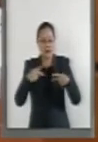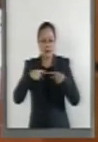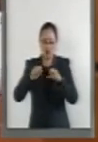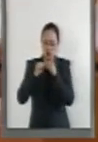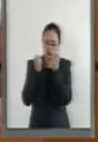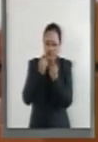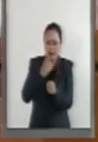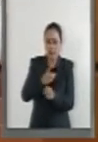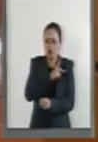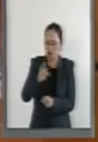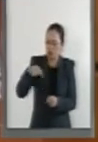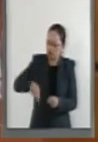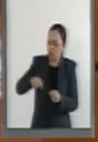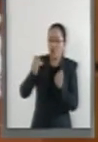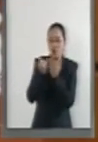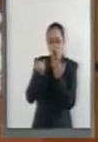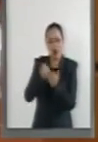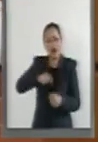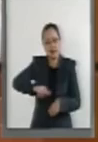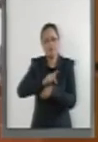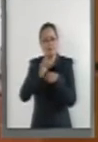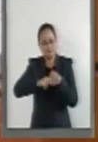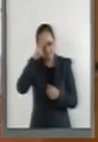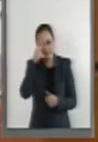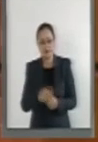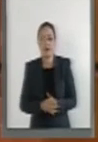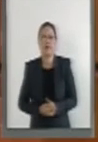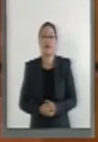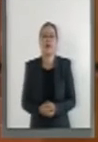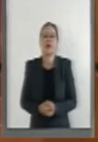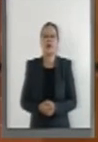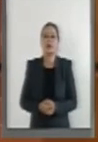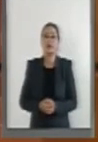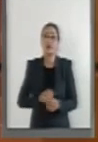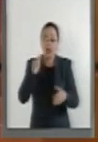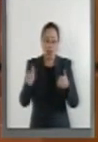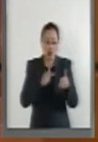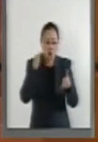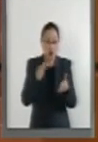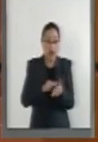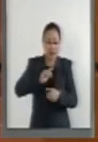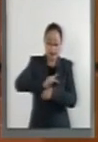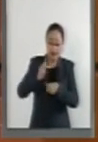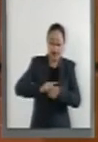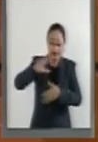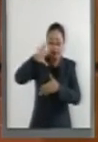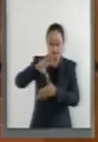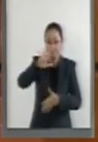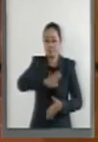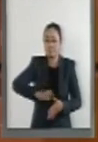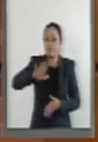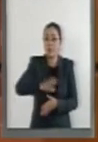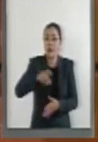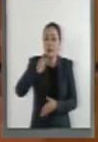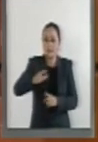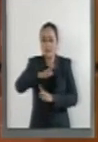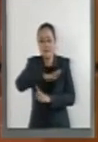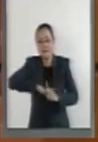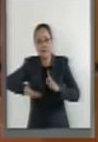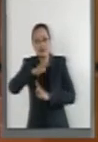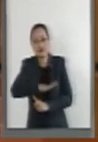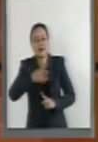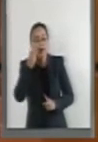sociedades, incluyendo la nuestra. La ubicación geográfica de nuestro país, así como sus condiciones climáticas,